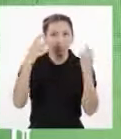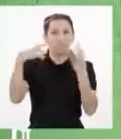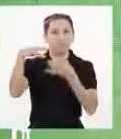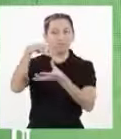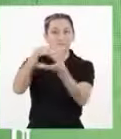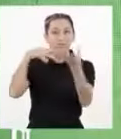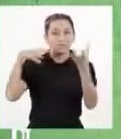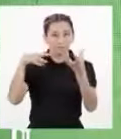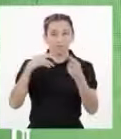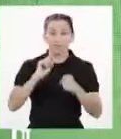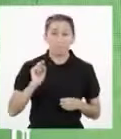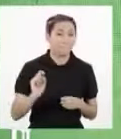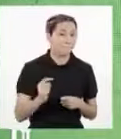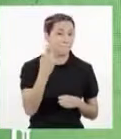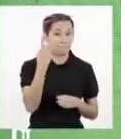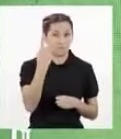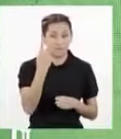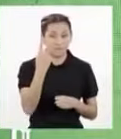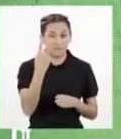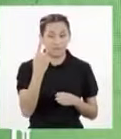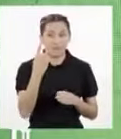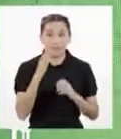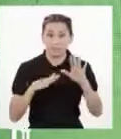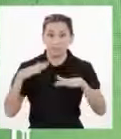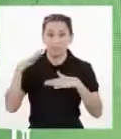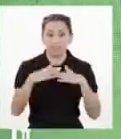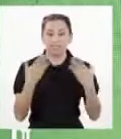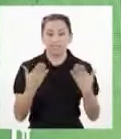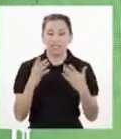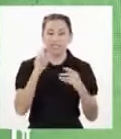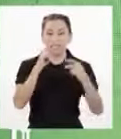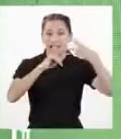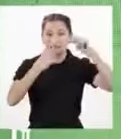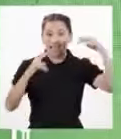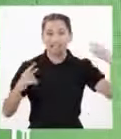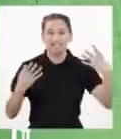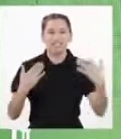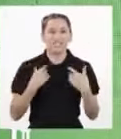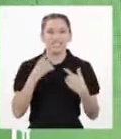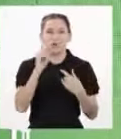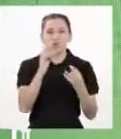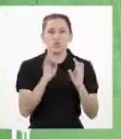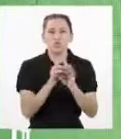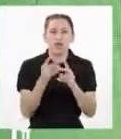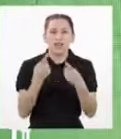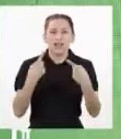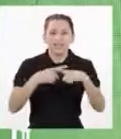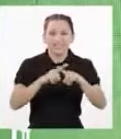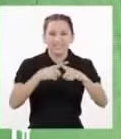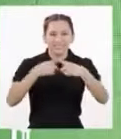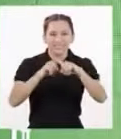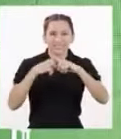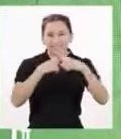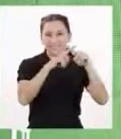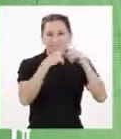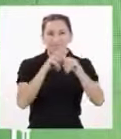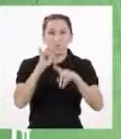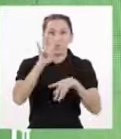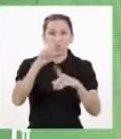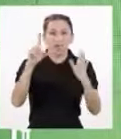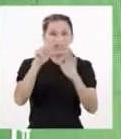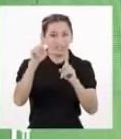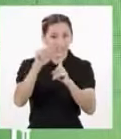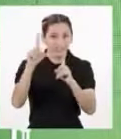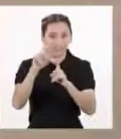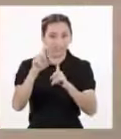Atentos En primera instancia la secuencia de ADN de un gen no es más que una maraña de 4 letras que representa las bases